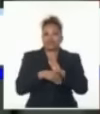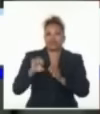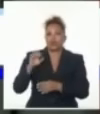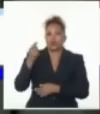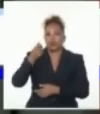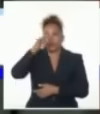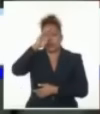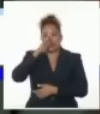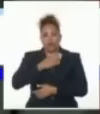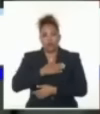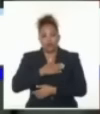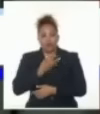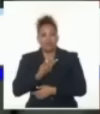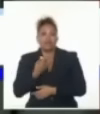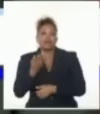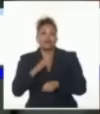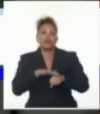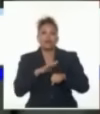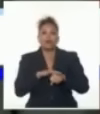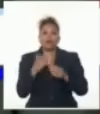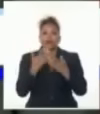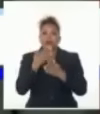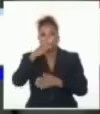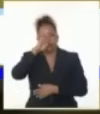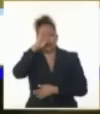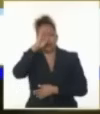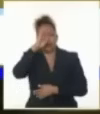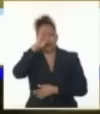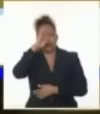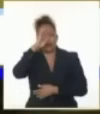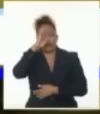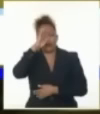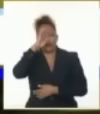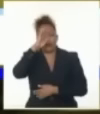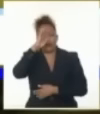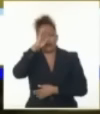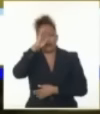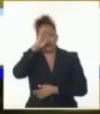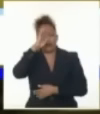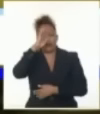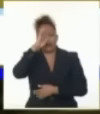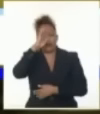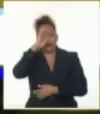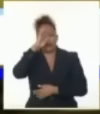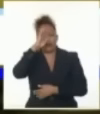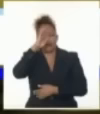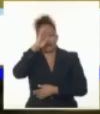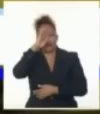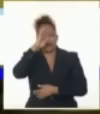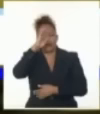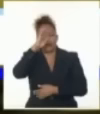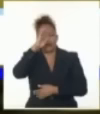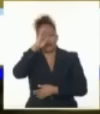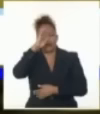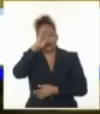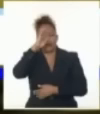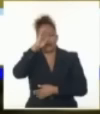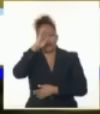y responsabilizar a Cuba por el impacto de eso. A ver, pero una cosa de lógica, Joana, tablada.